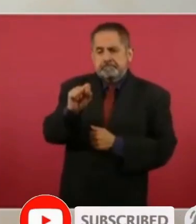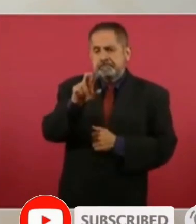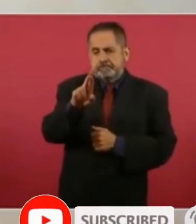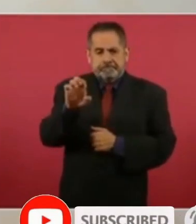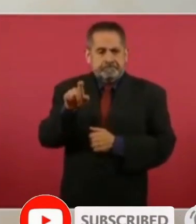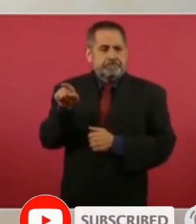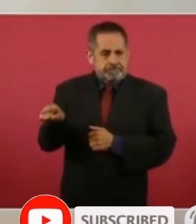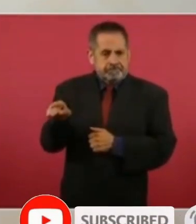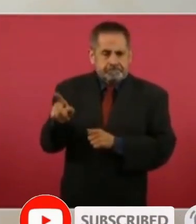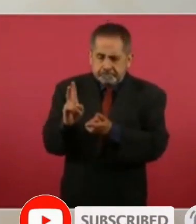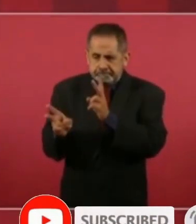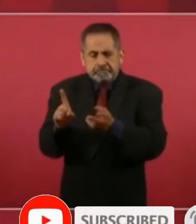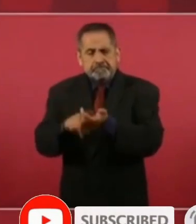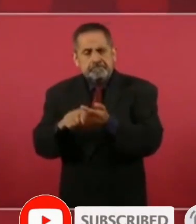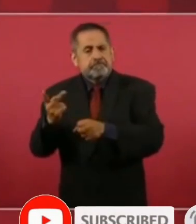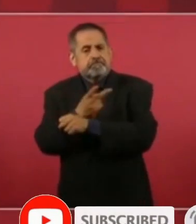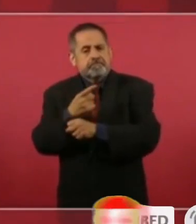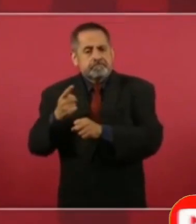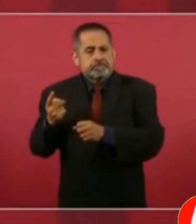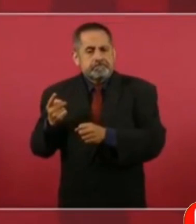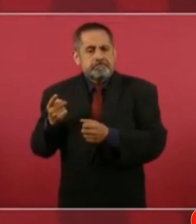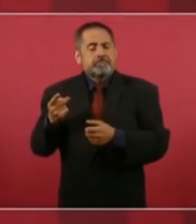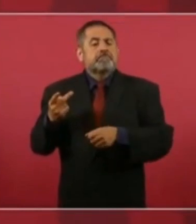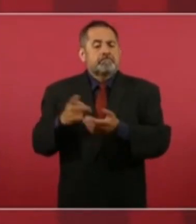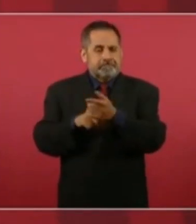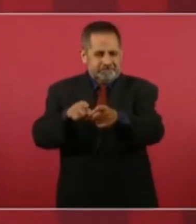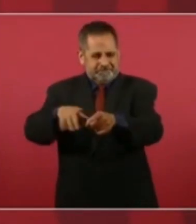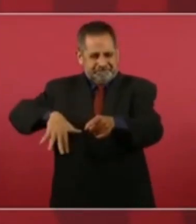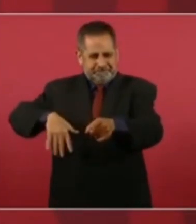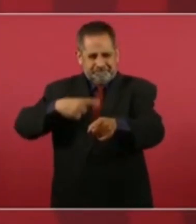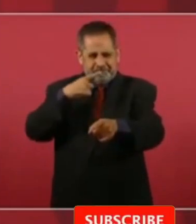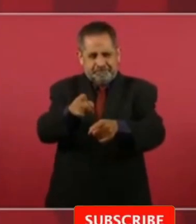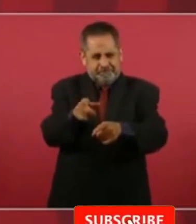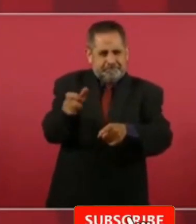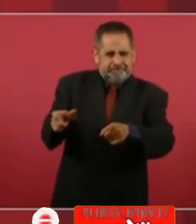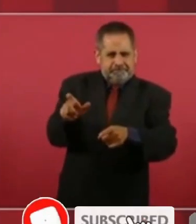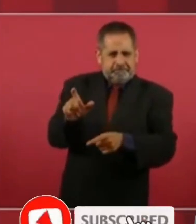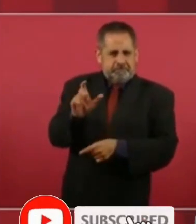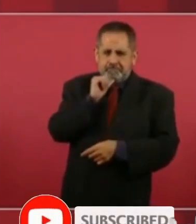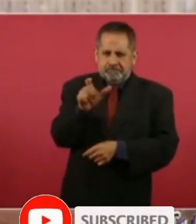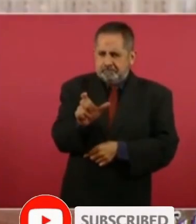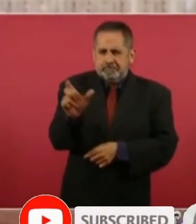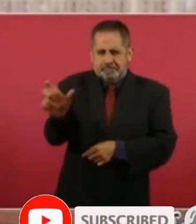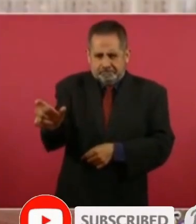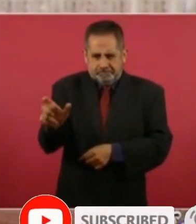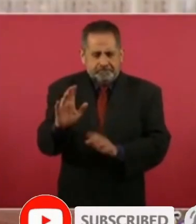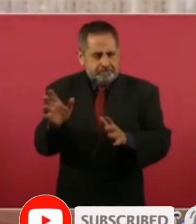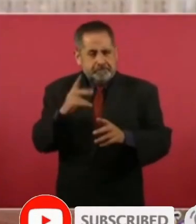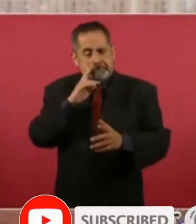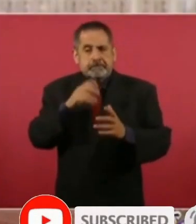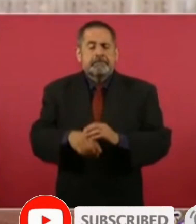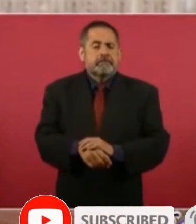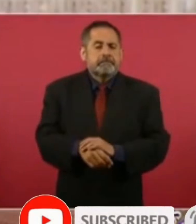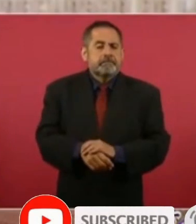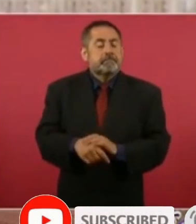se puede exentar lo de ese pago y cómo